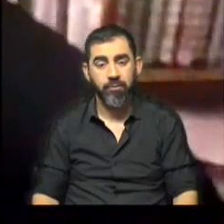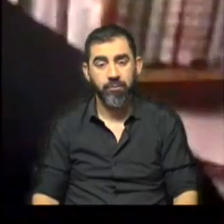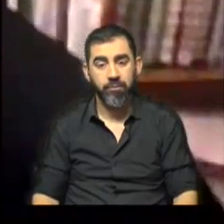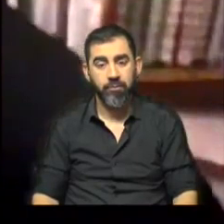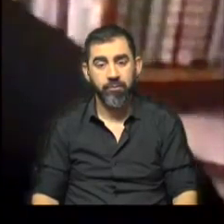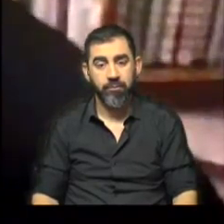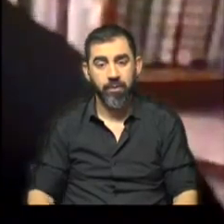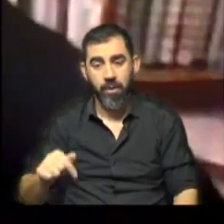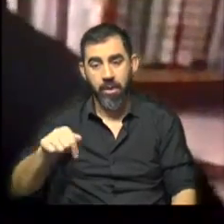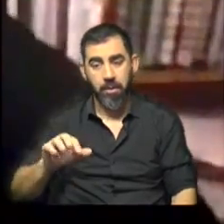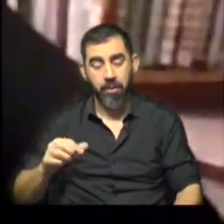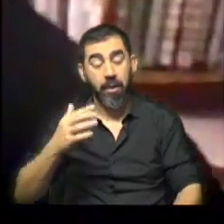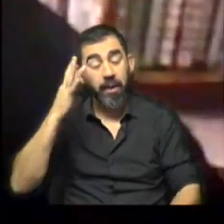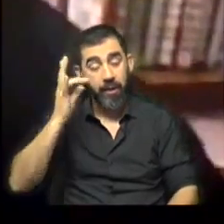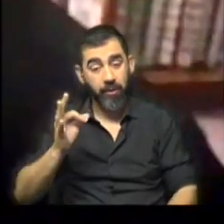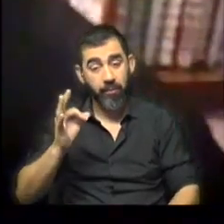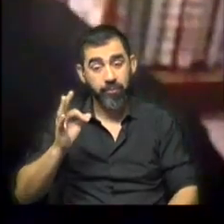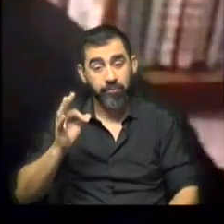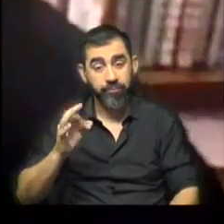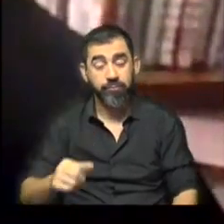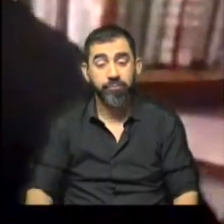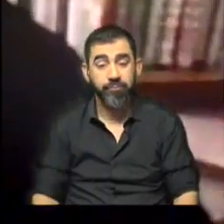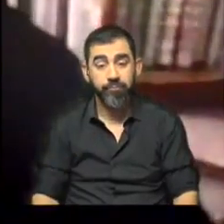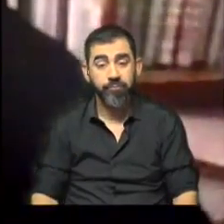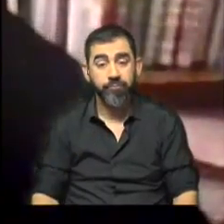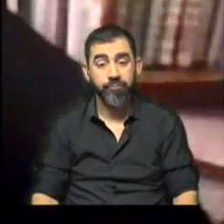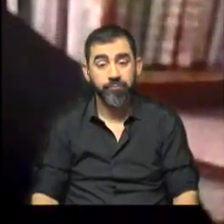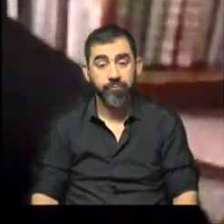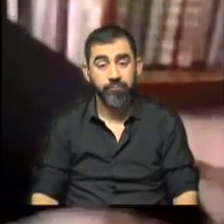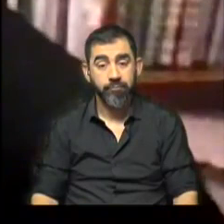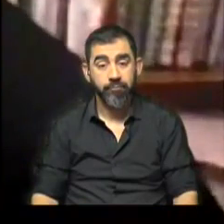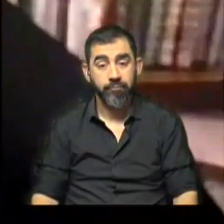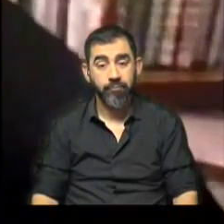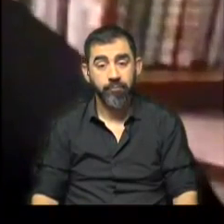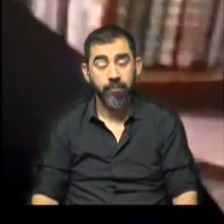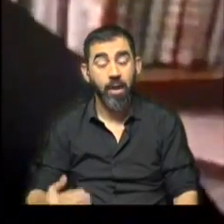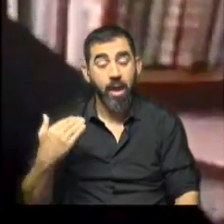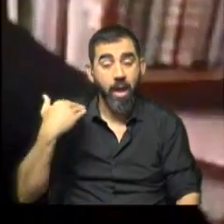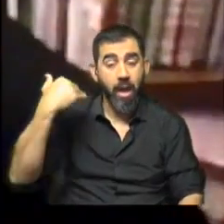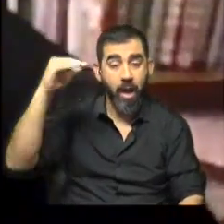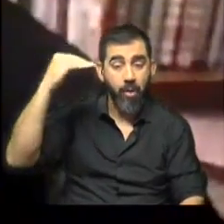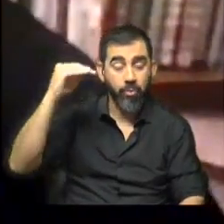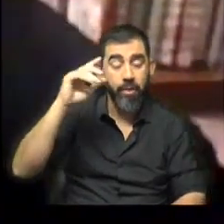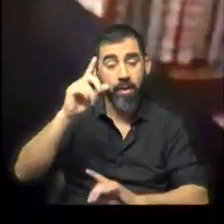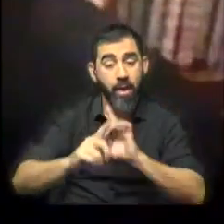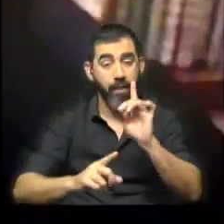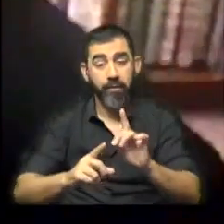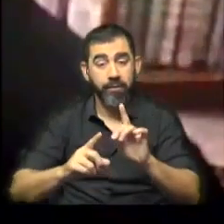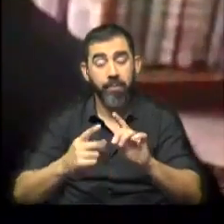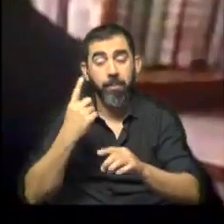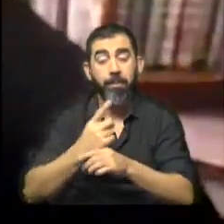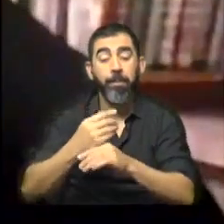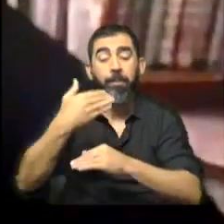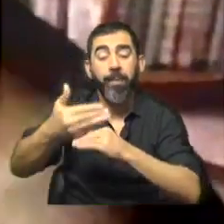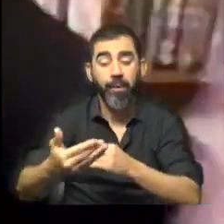Esto acá nos parece que está, estamos a veces, muchas veces poniendo, o están las autoridades poniendo el carro delante de los